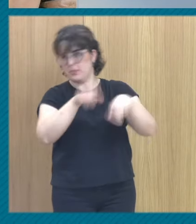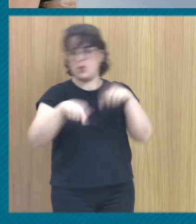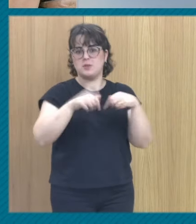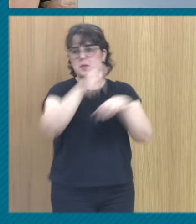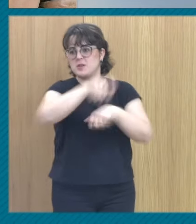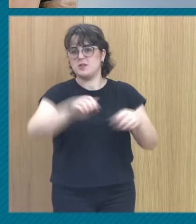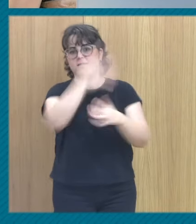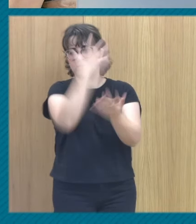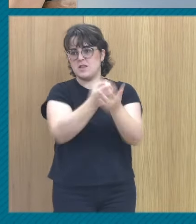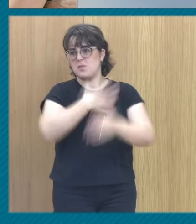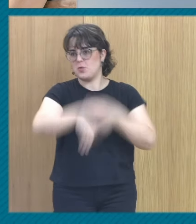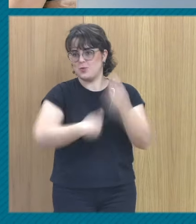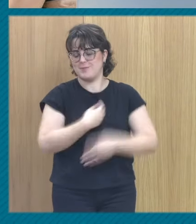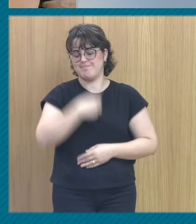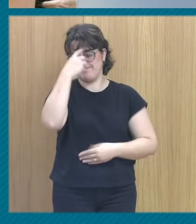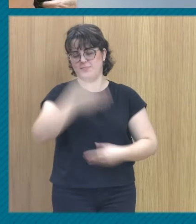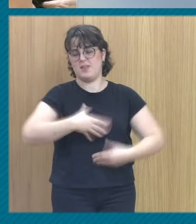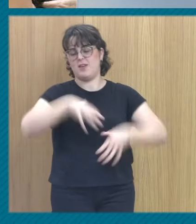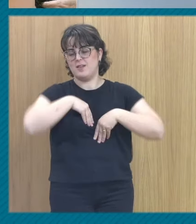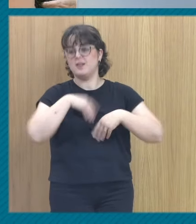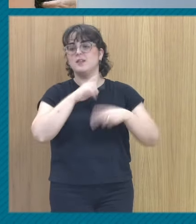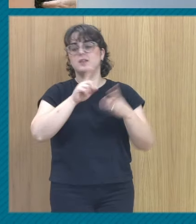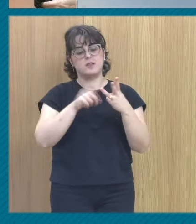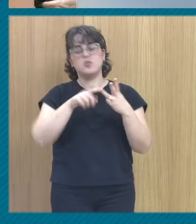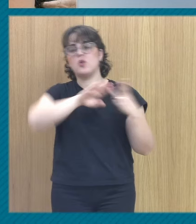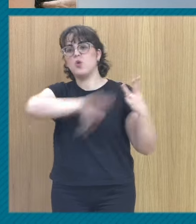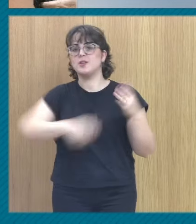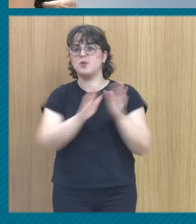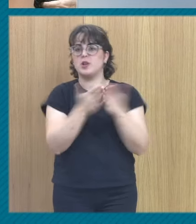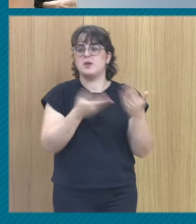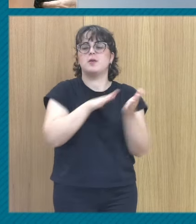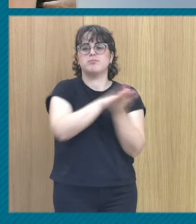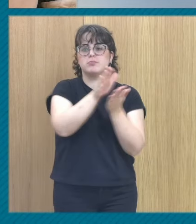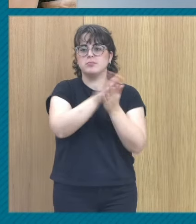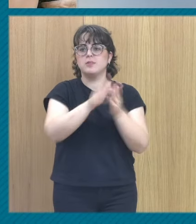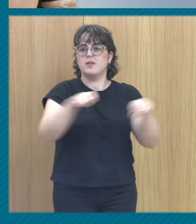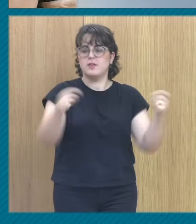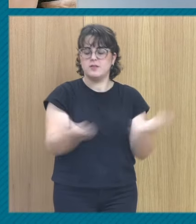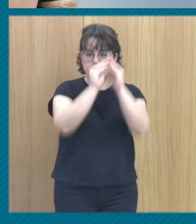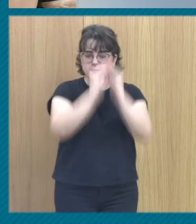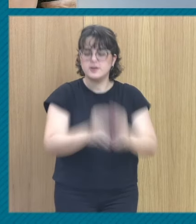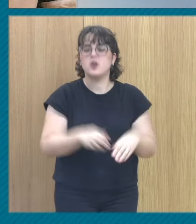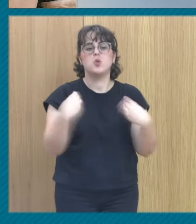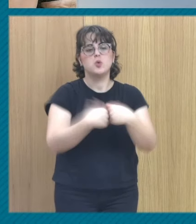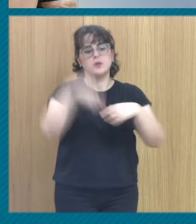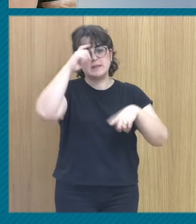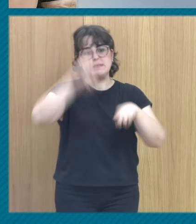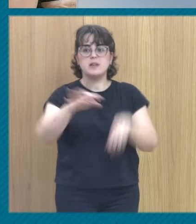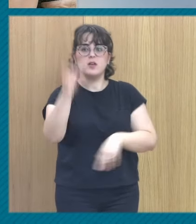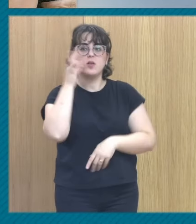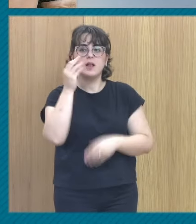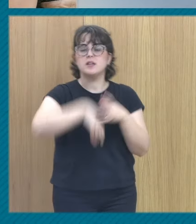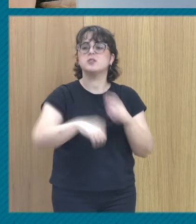gente pueda descargárselo y utilizarlo. Y el último es un libro publicado que elaboré con las psicólogas que